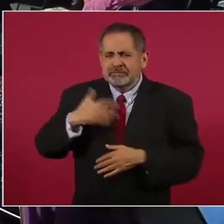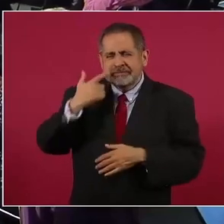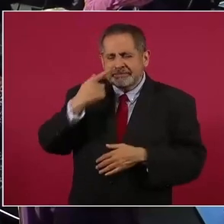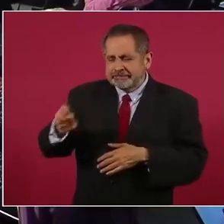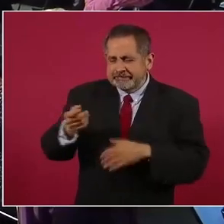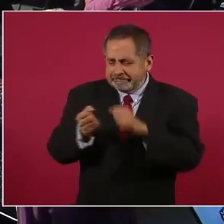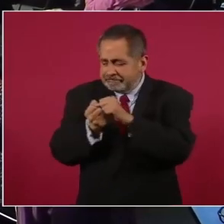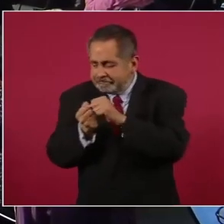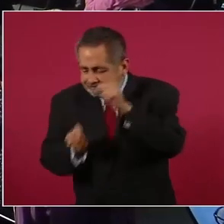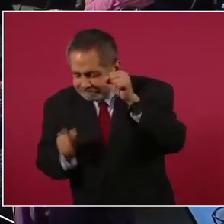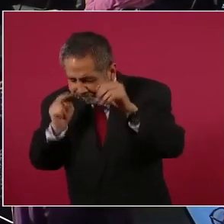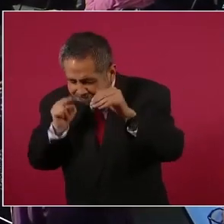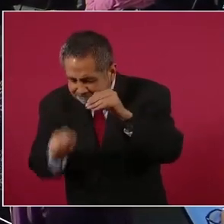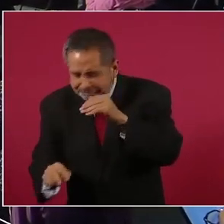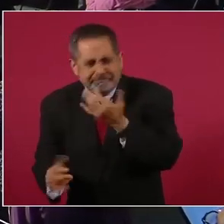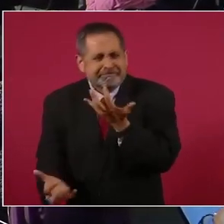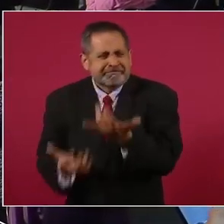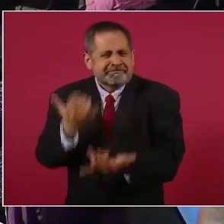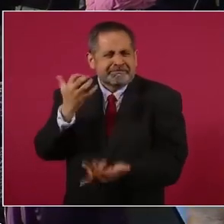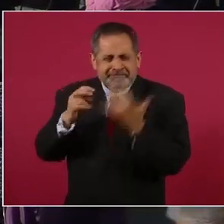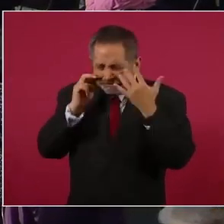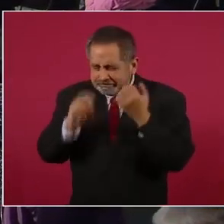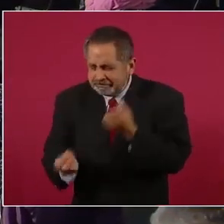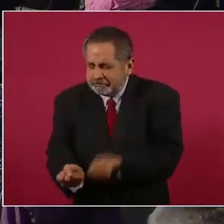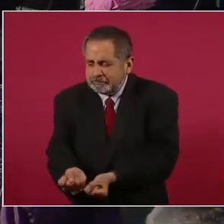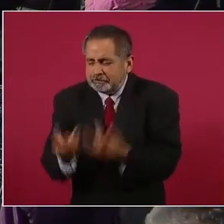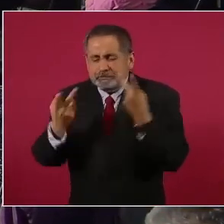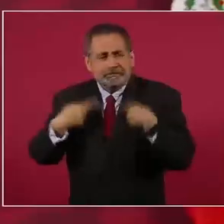de estos me encuentro por allá.